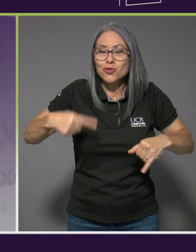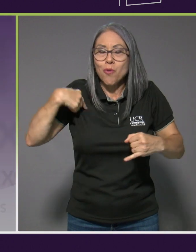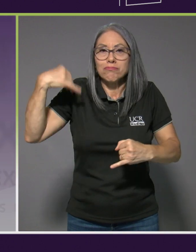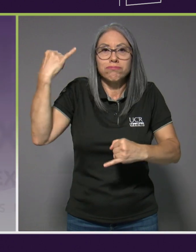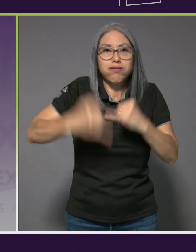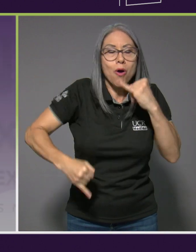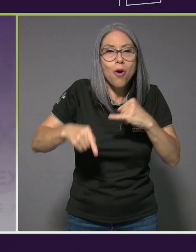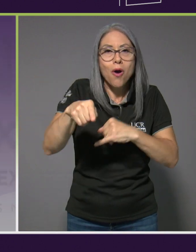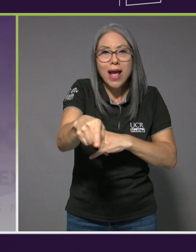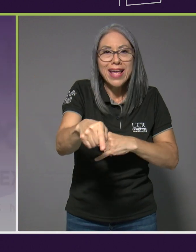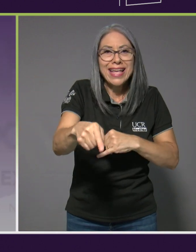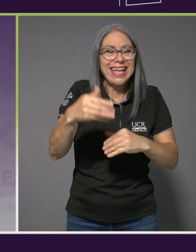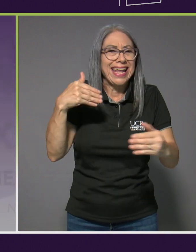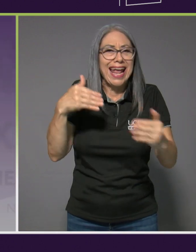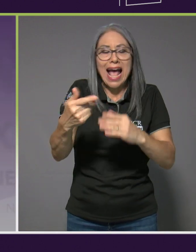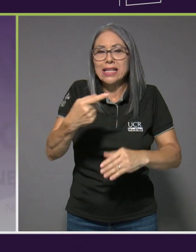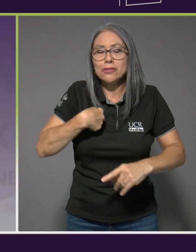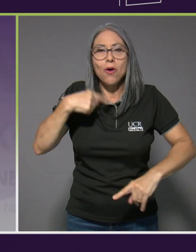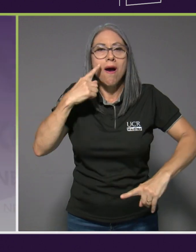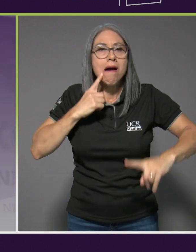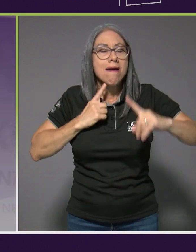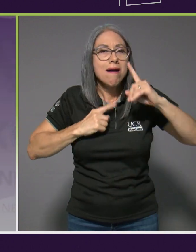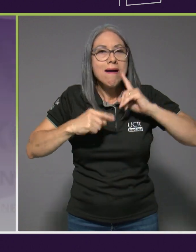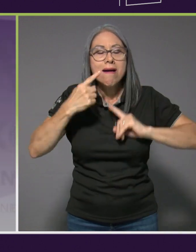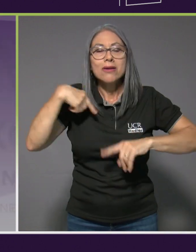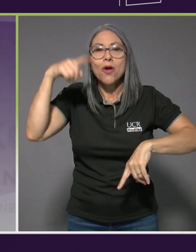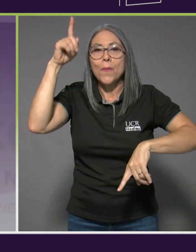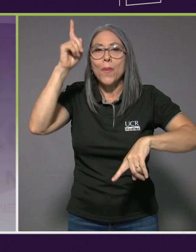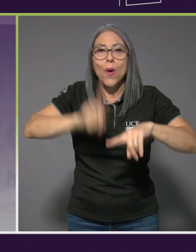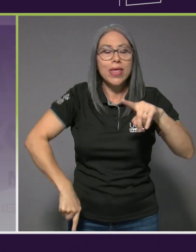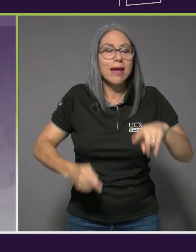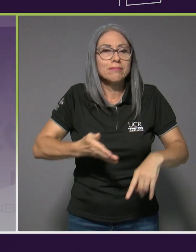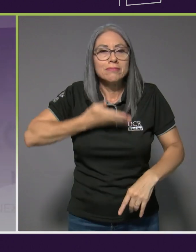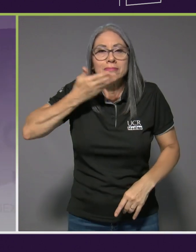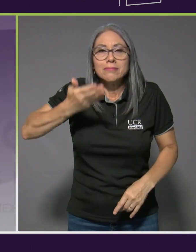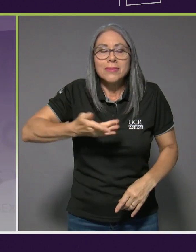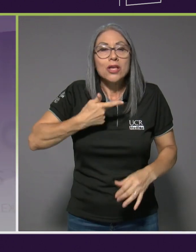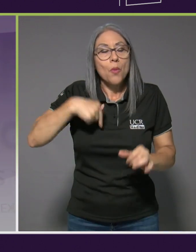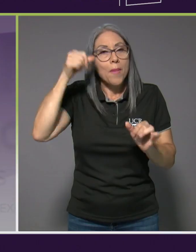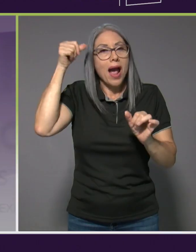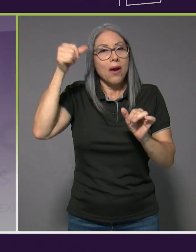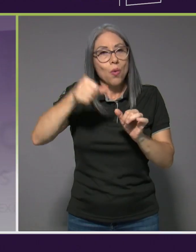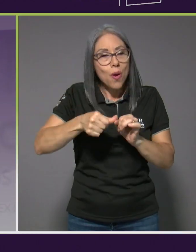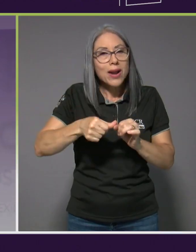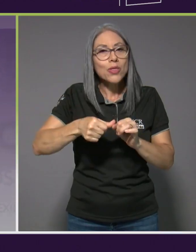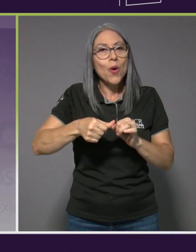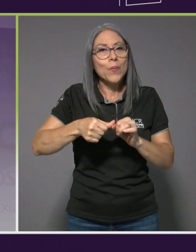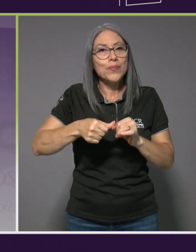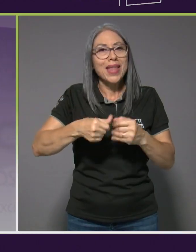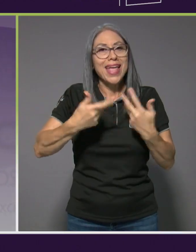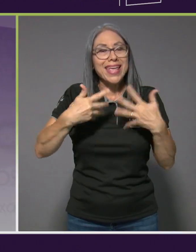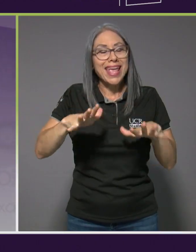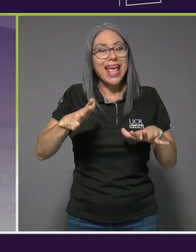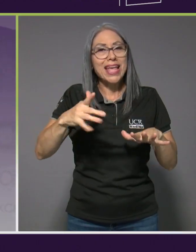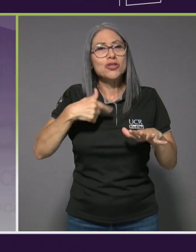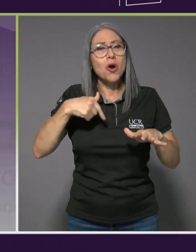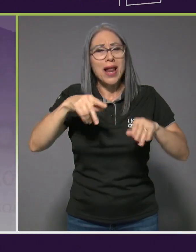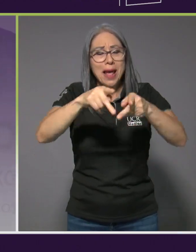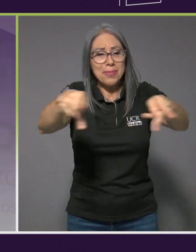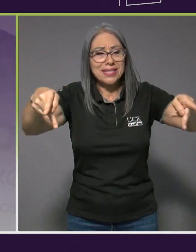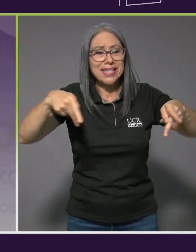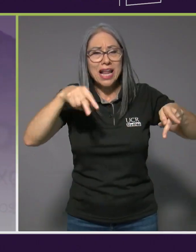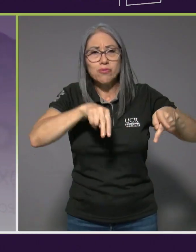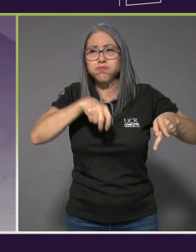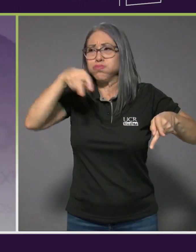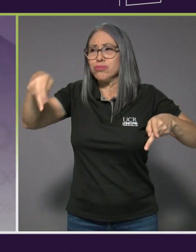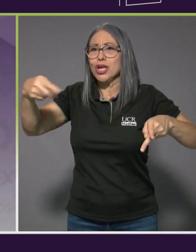la acabé casi llorando, no podía respirar y me acuerdo salirme de la piscina y decir nunca he nadado